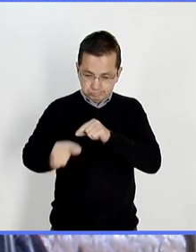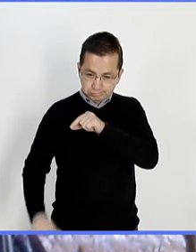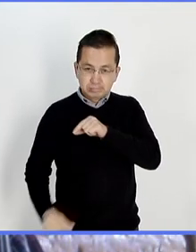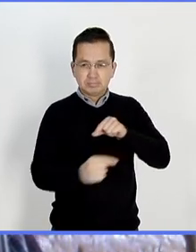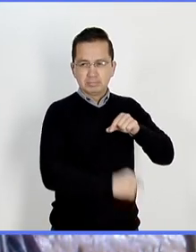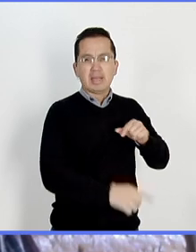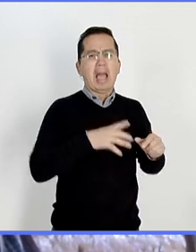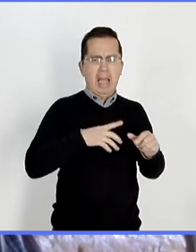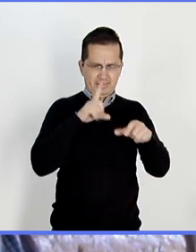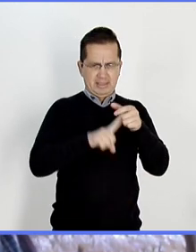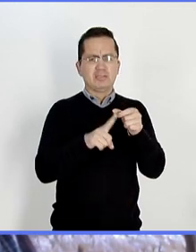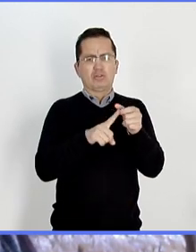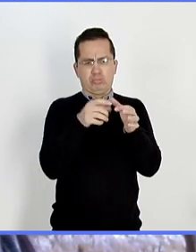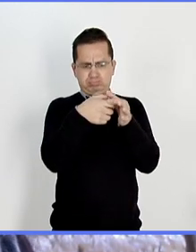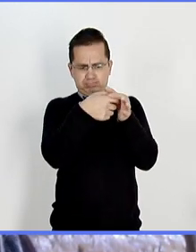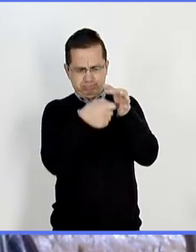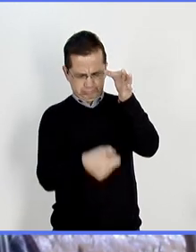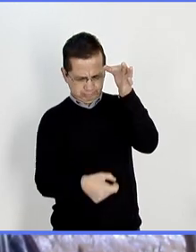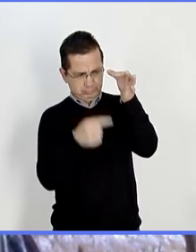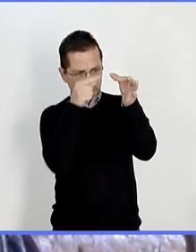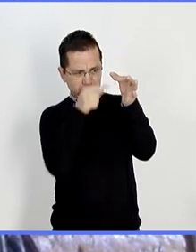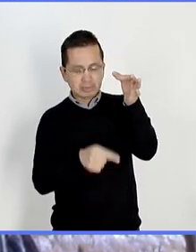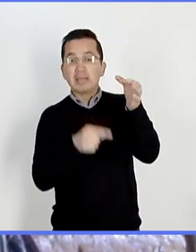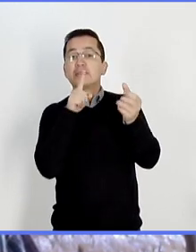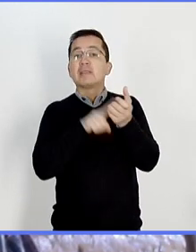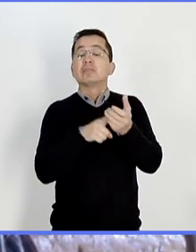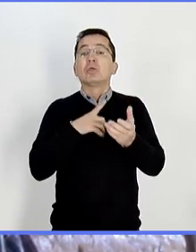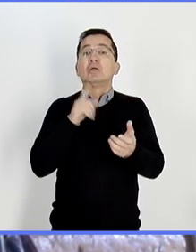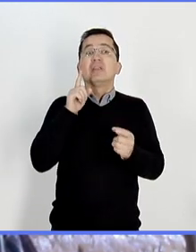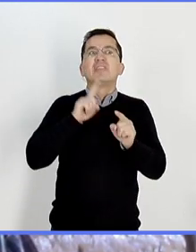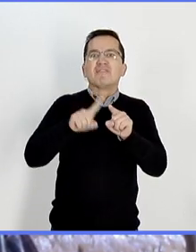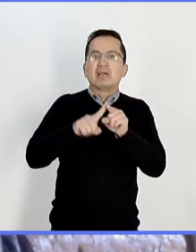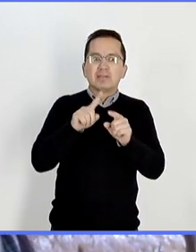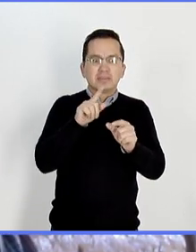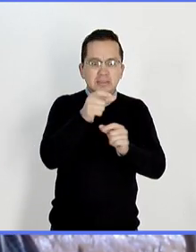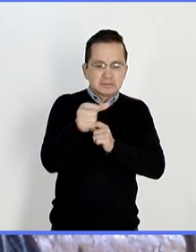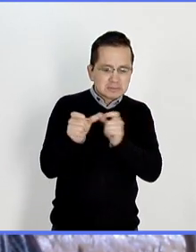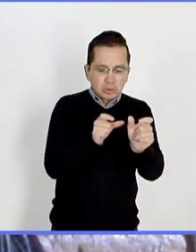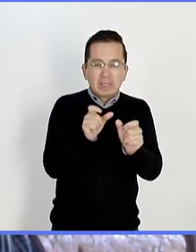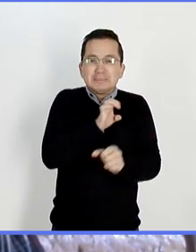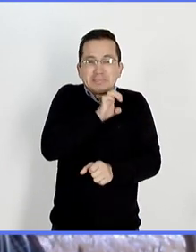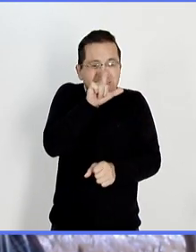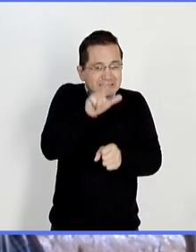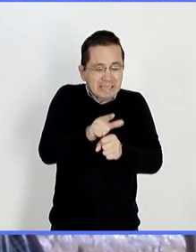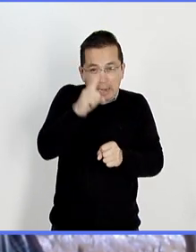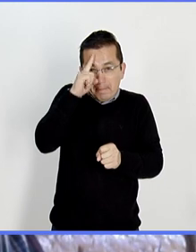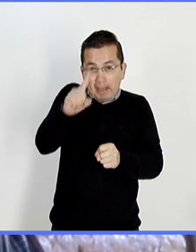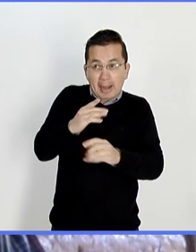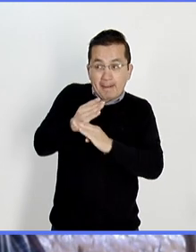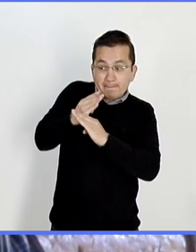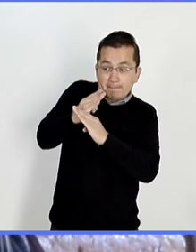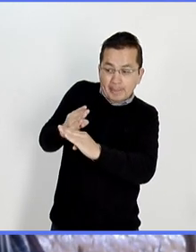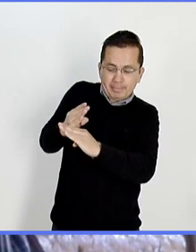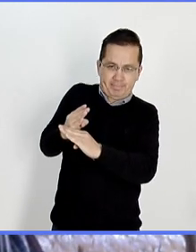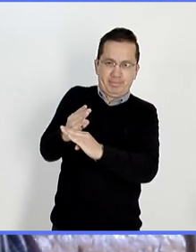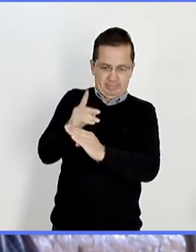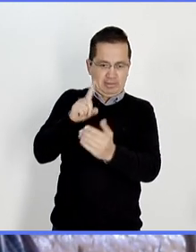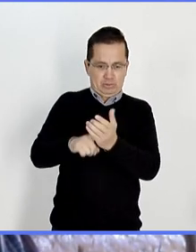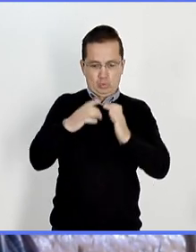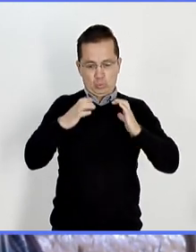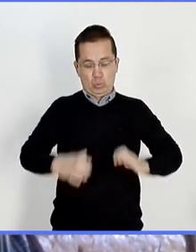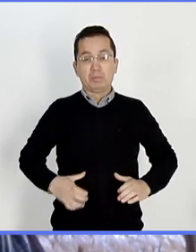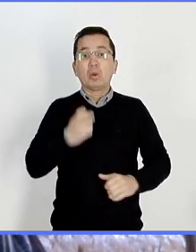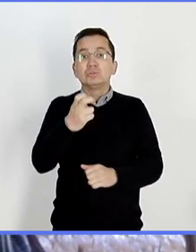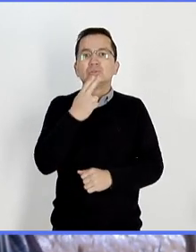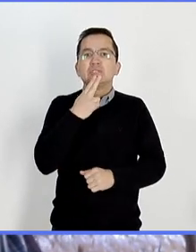En la médula ósea es donde se fabrican las células especiales del sistema inmunológico que se encuentran en la sangre.